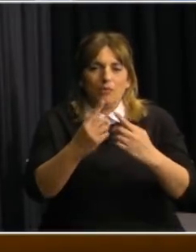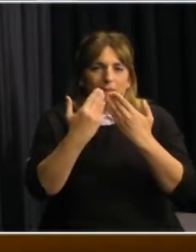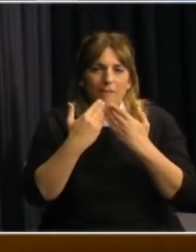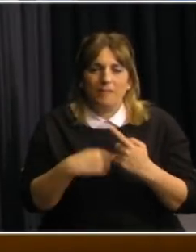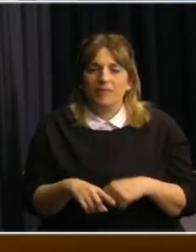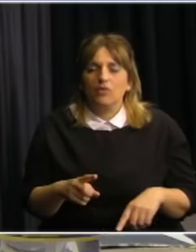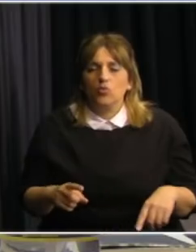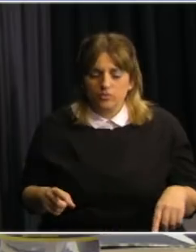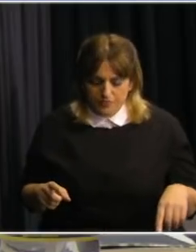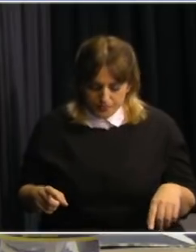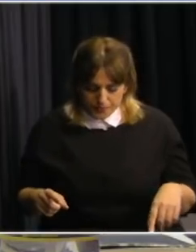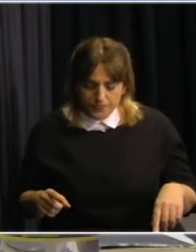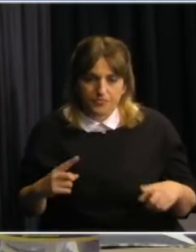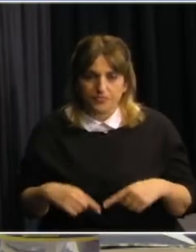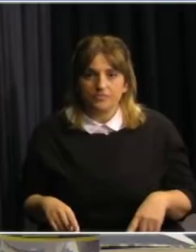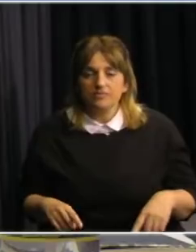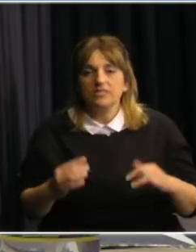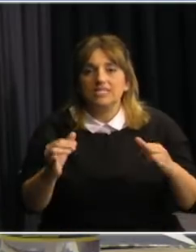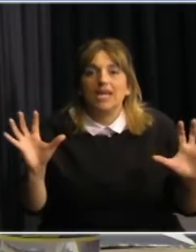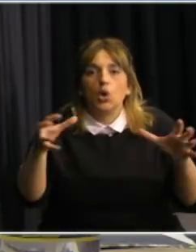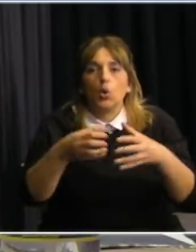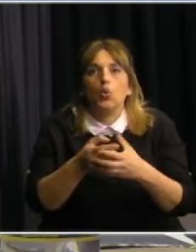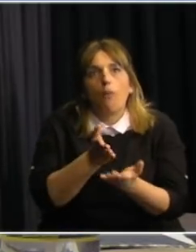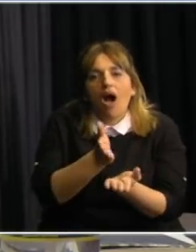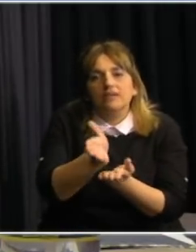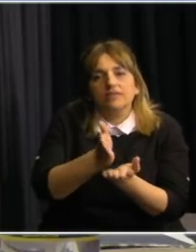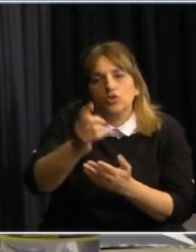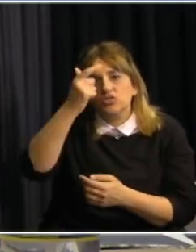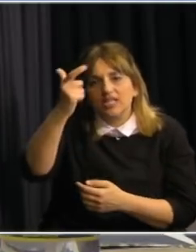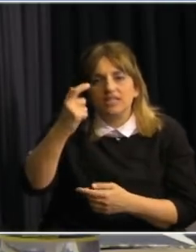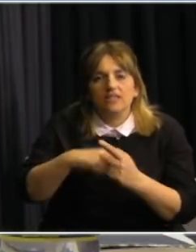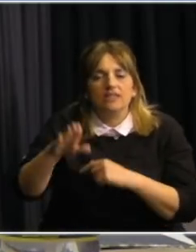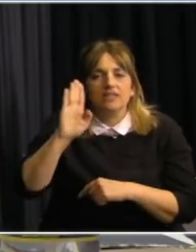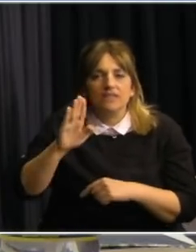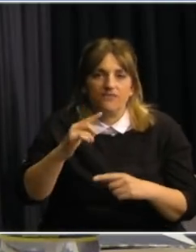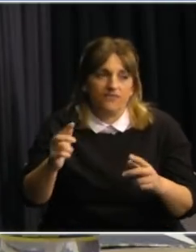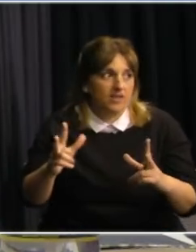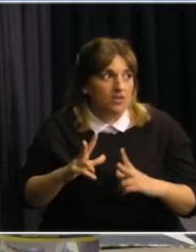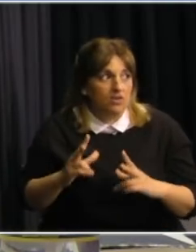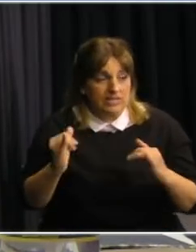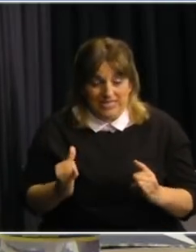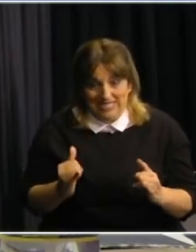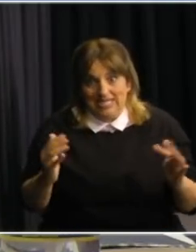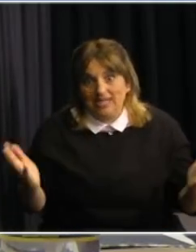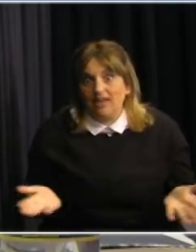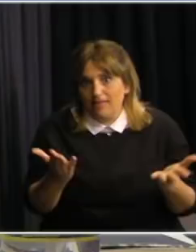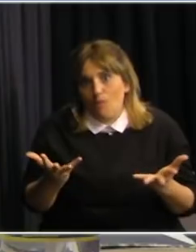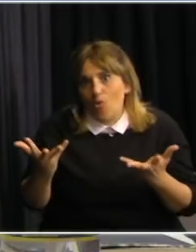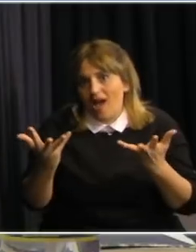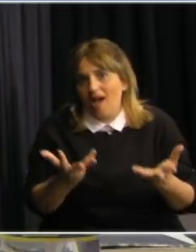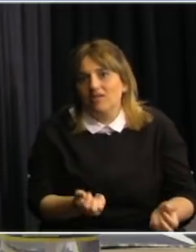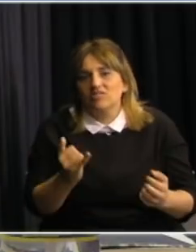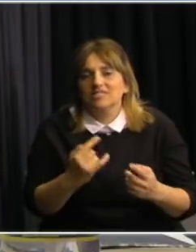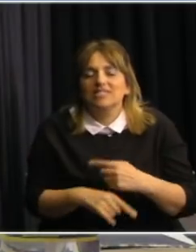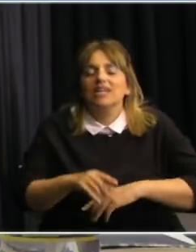excelente pregunta. El grupo de asesor científico honorario ya lo acabamos de decir estimula claramente el